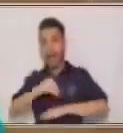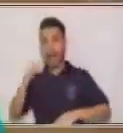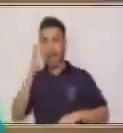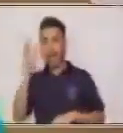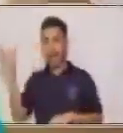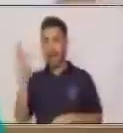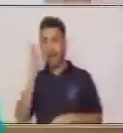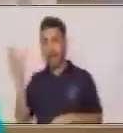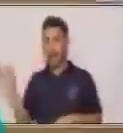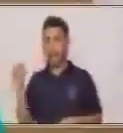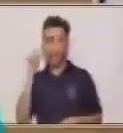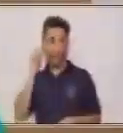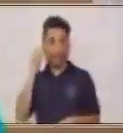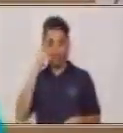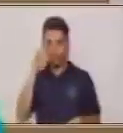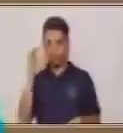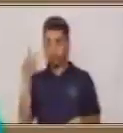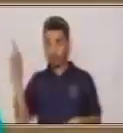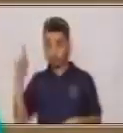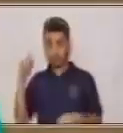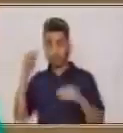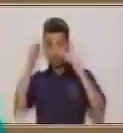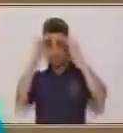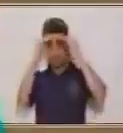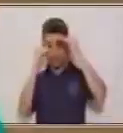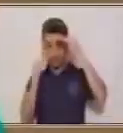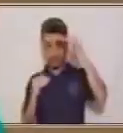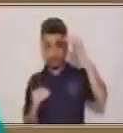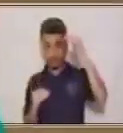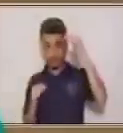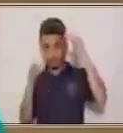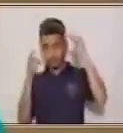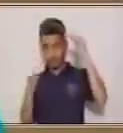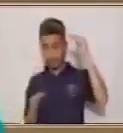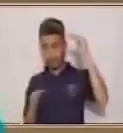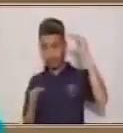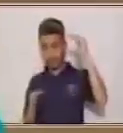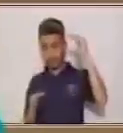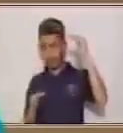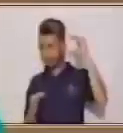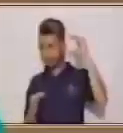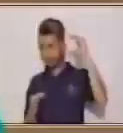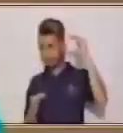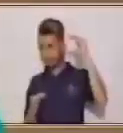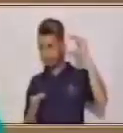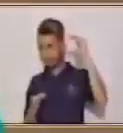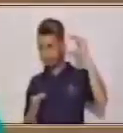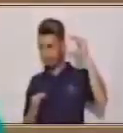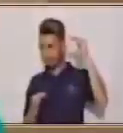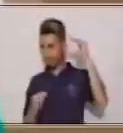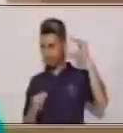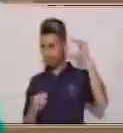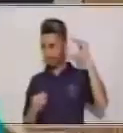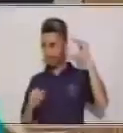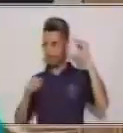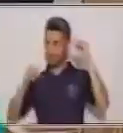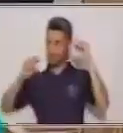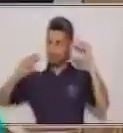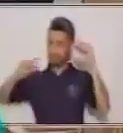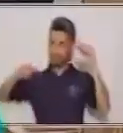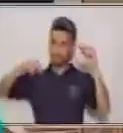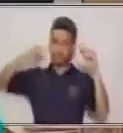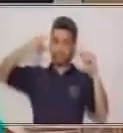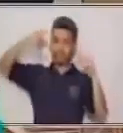¿Ese era el orden? ¿Están seguros? No. Exacto. Gato